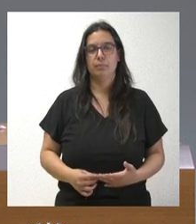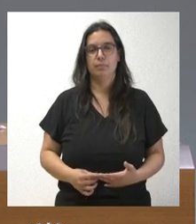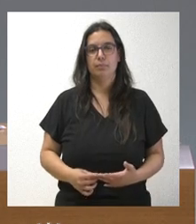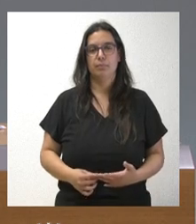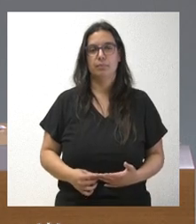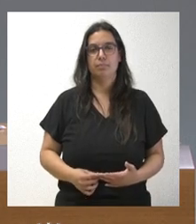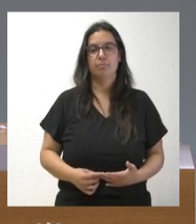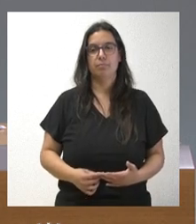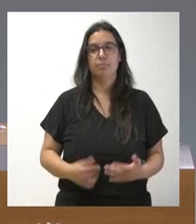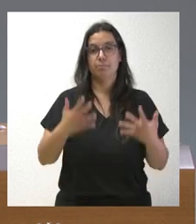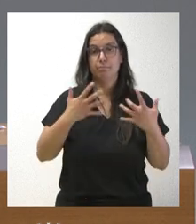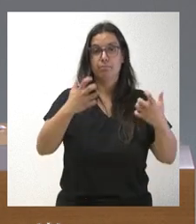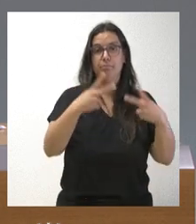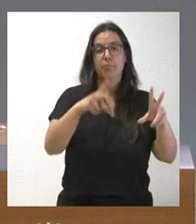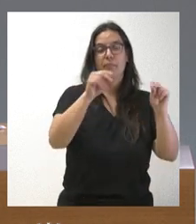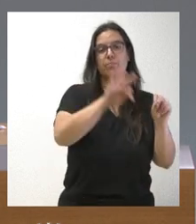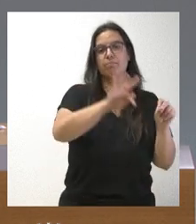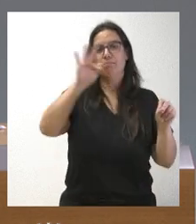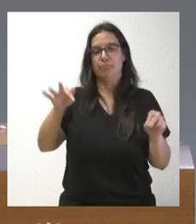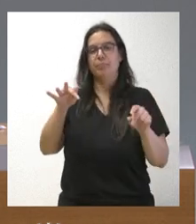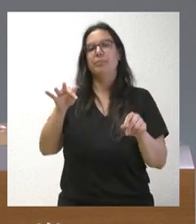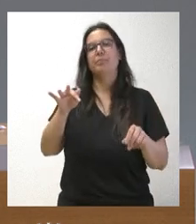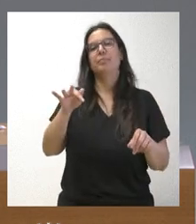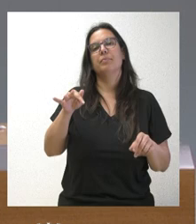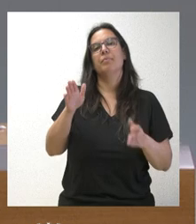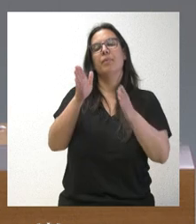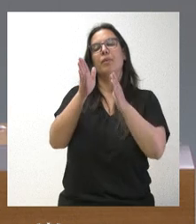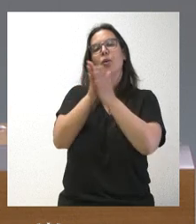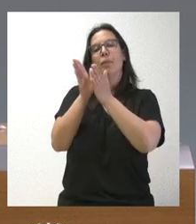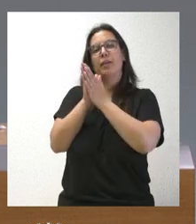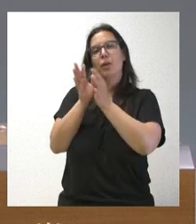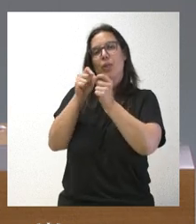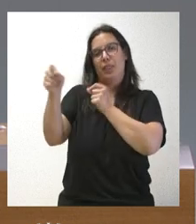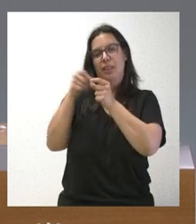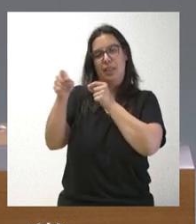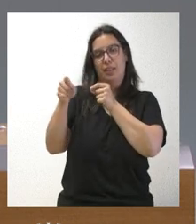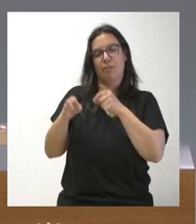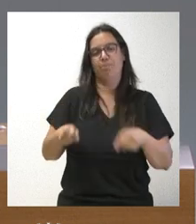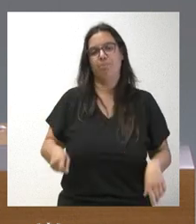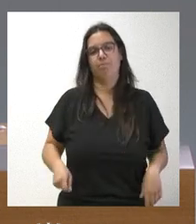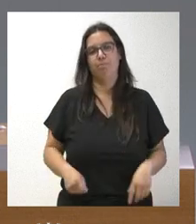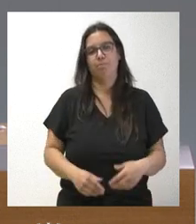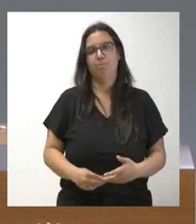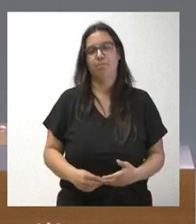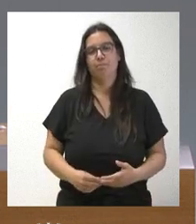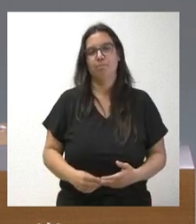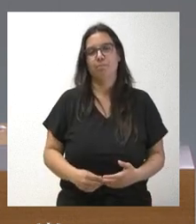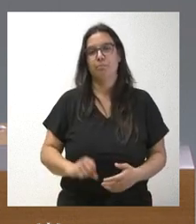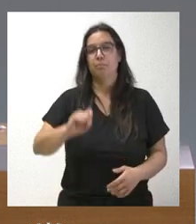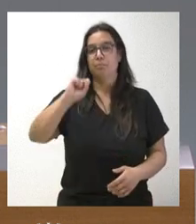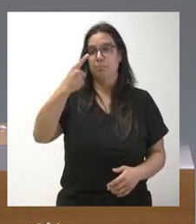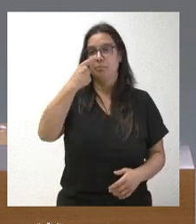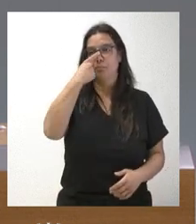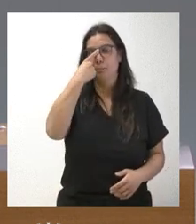Vamos, como siempre, a abrir en este punto un turno de preguntas con los compañeros que nos siguen desde las diferentes provincias. Hoy lo iniciamos